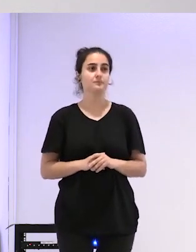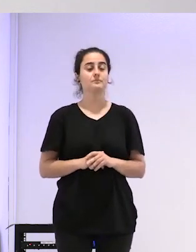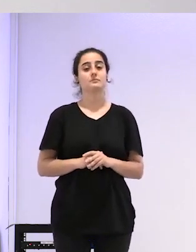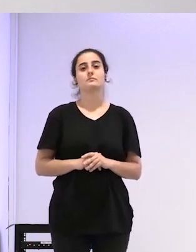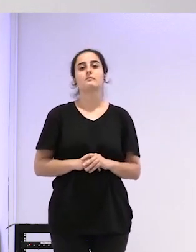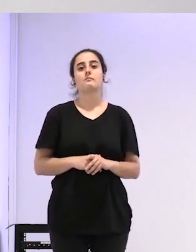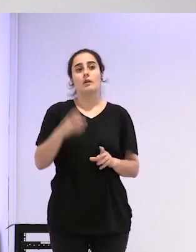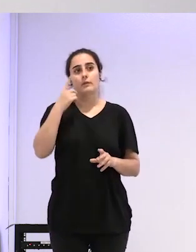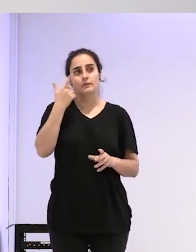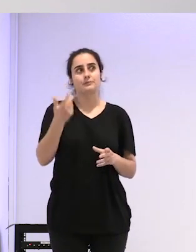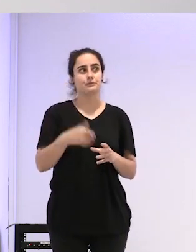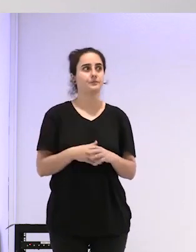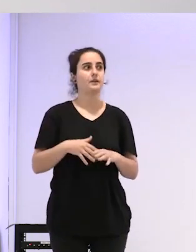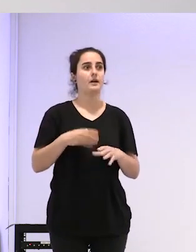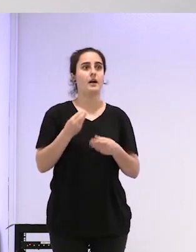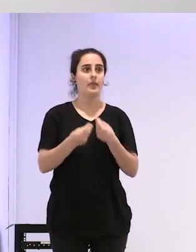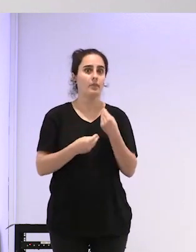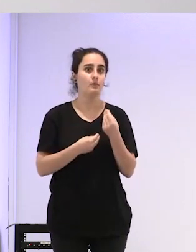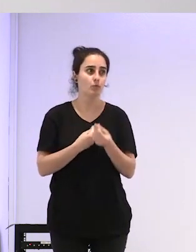hacemos quiero decir